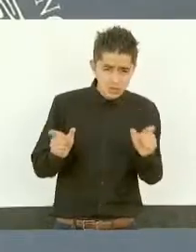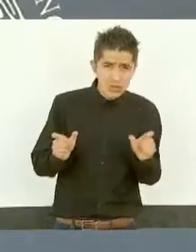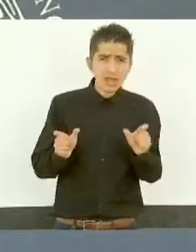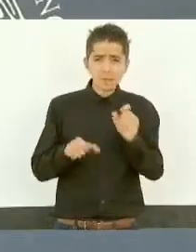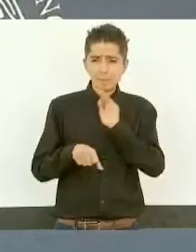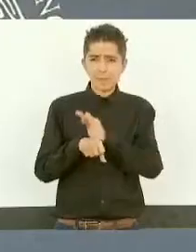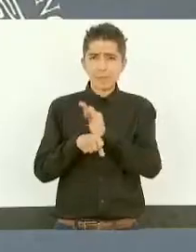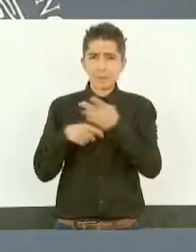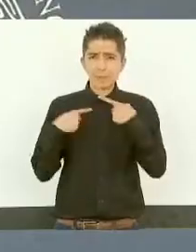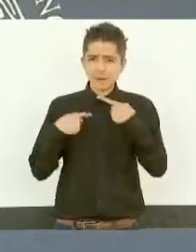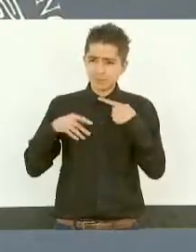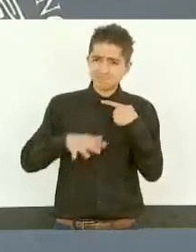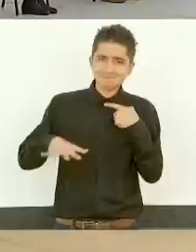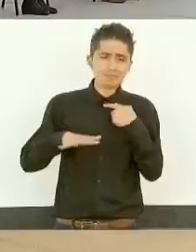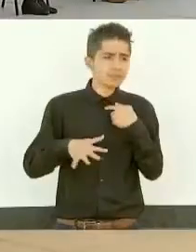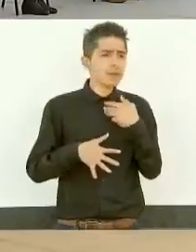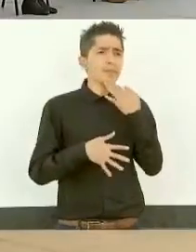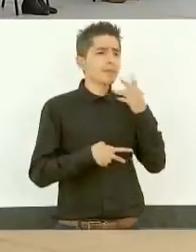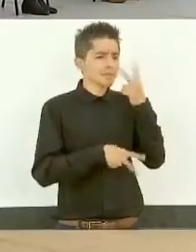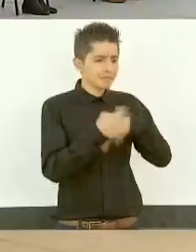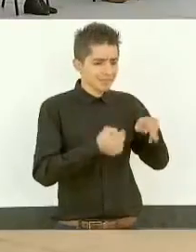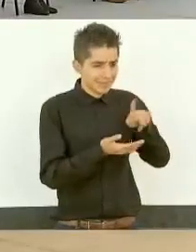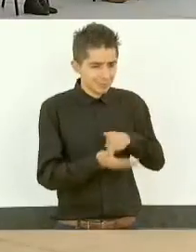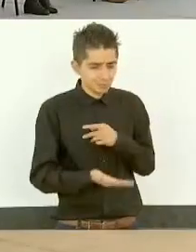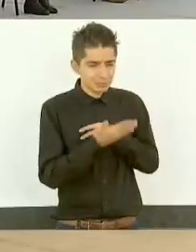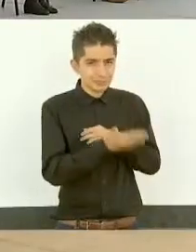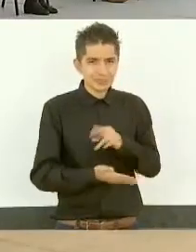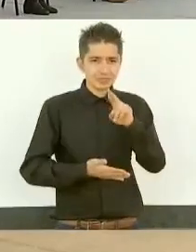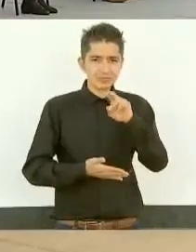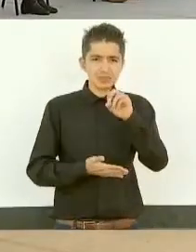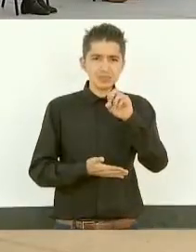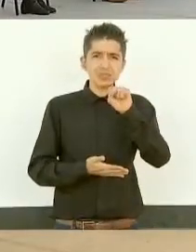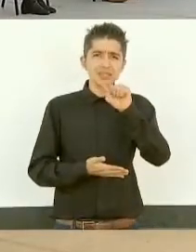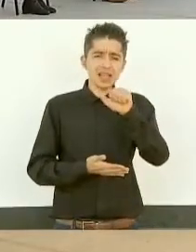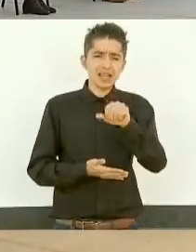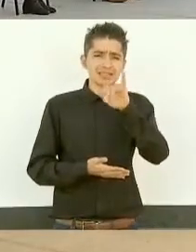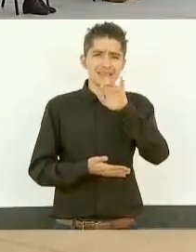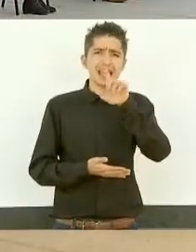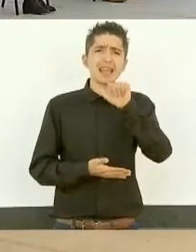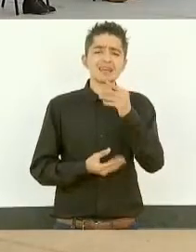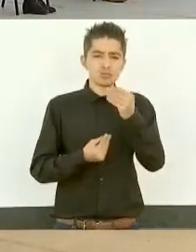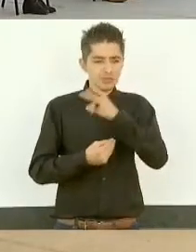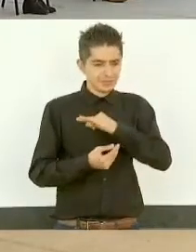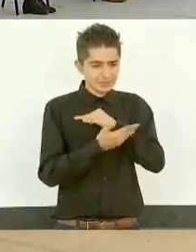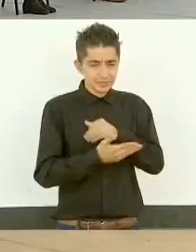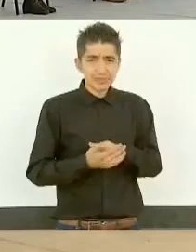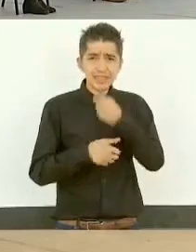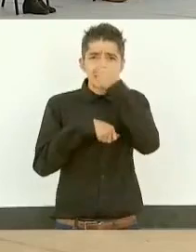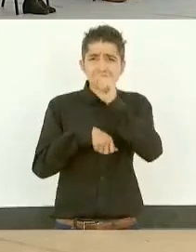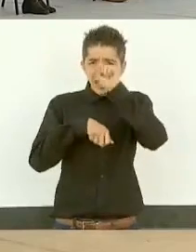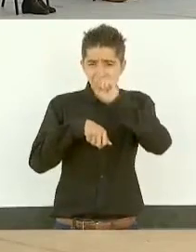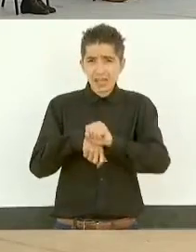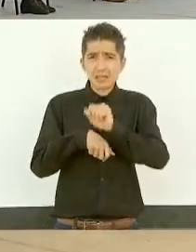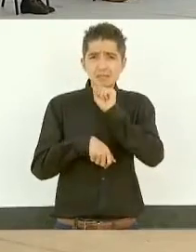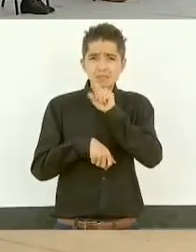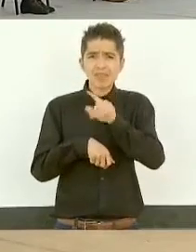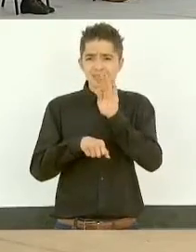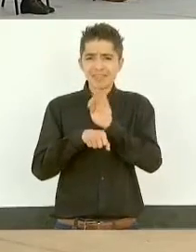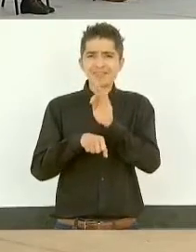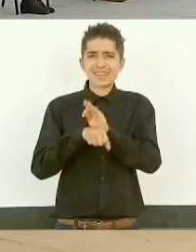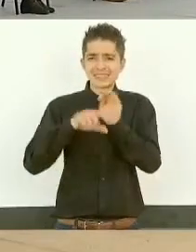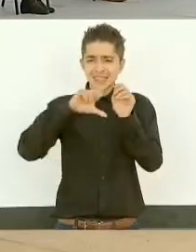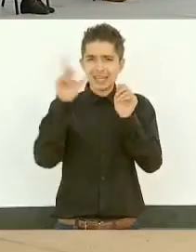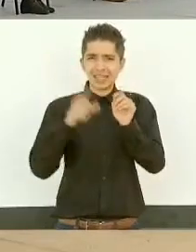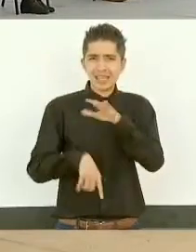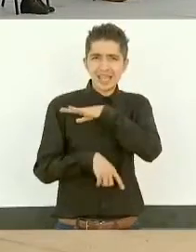Protección Ciudadana, bienvenida nuevamente, Rosa Isela, y muchas felicidades. Al señor Secretario de la Defensa